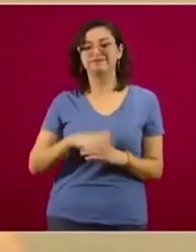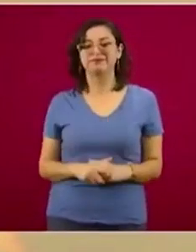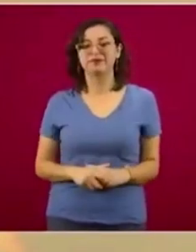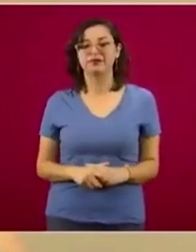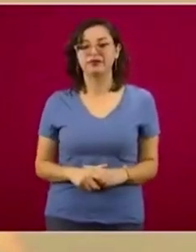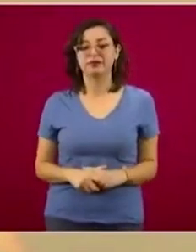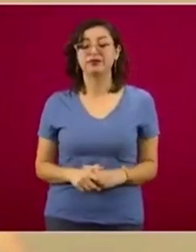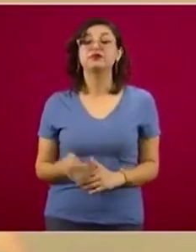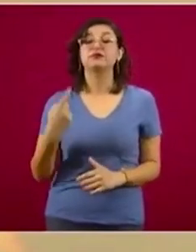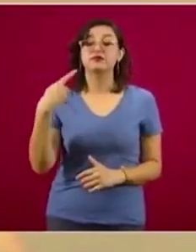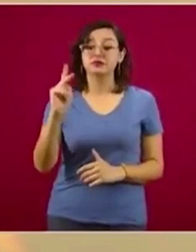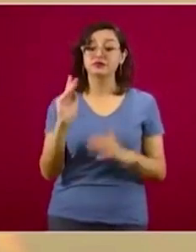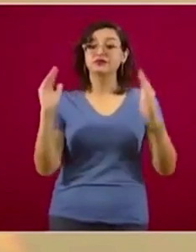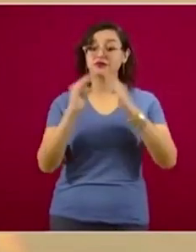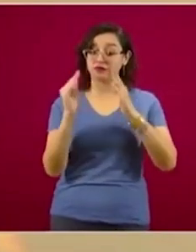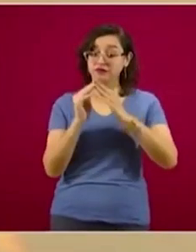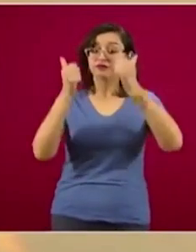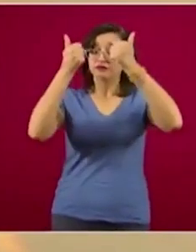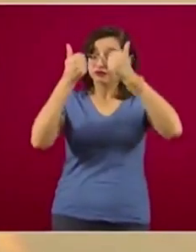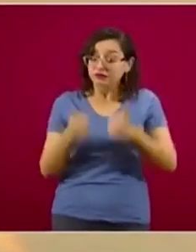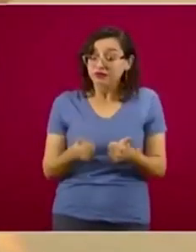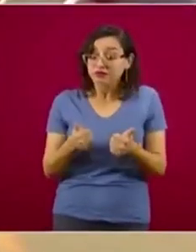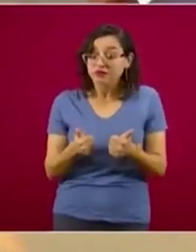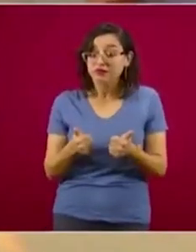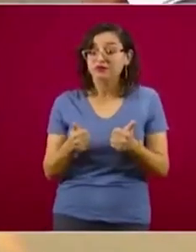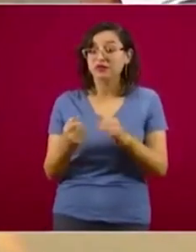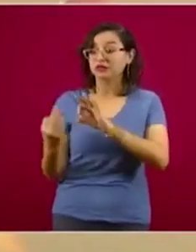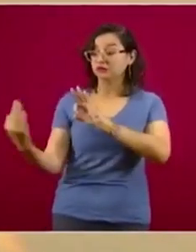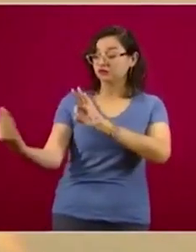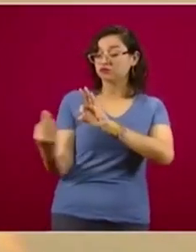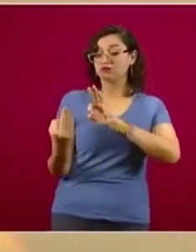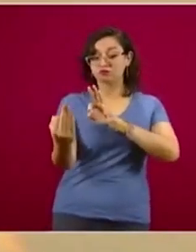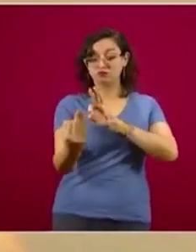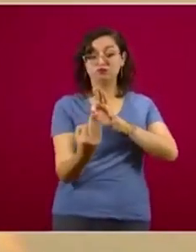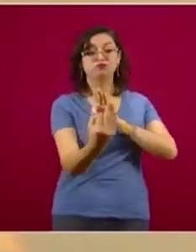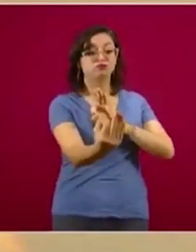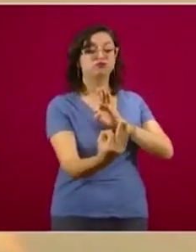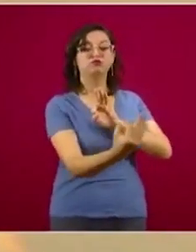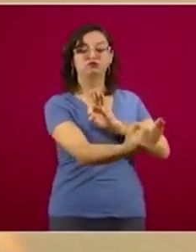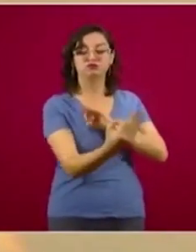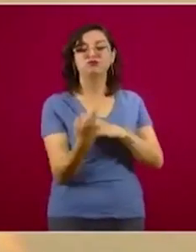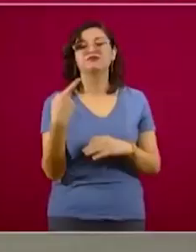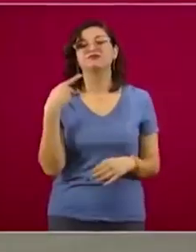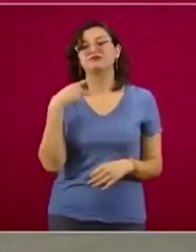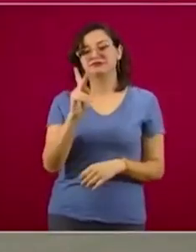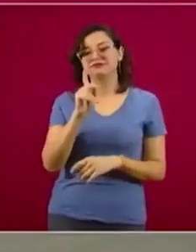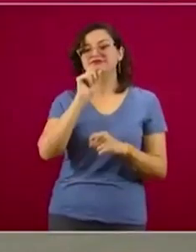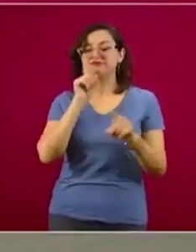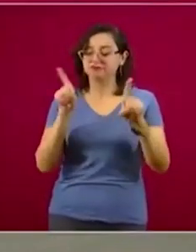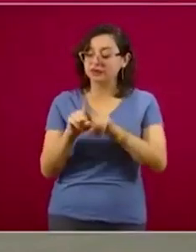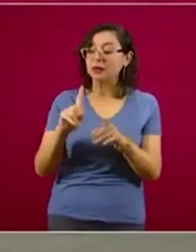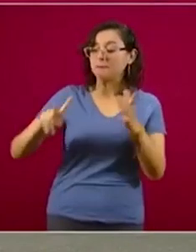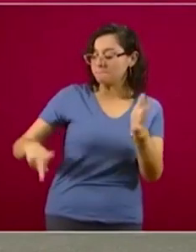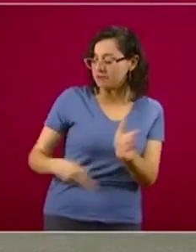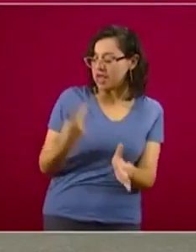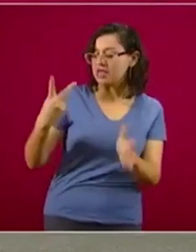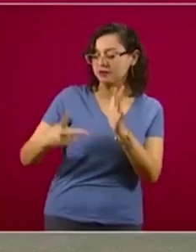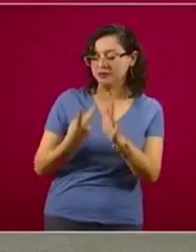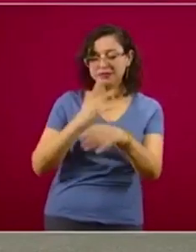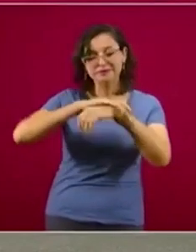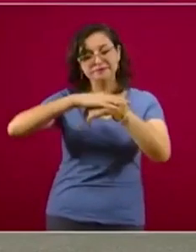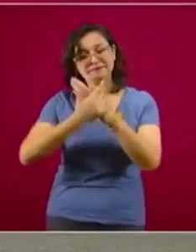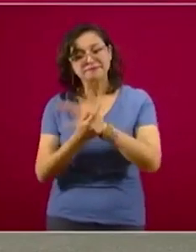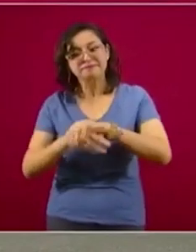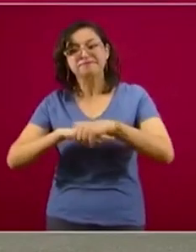si nos quedamos en casa y nos mantenemos a sana distancia unos de otros, pero además nos lavamos las manos continuamente,